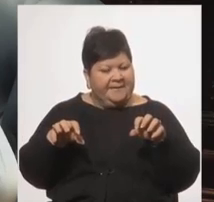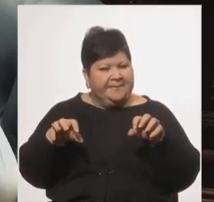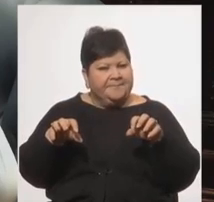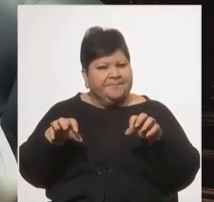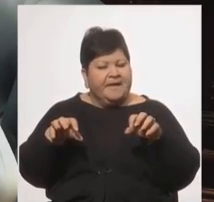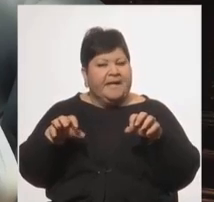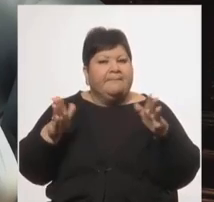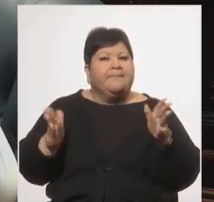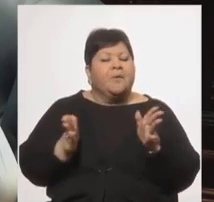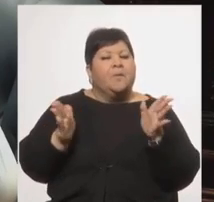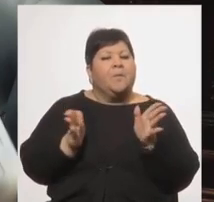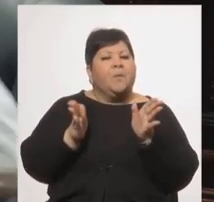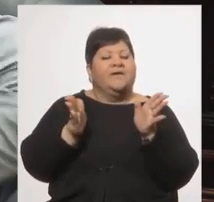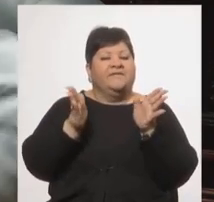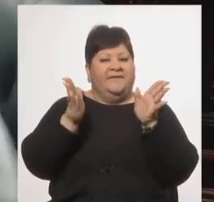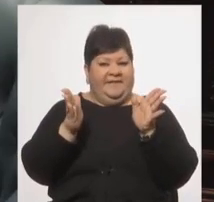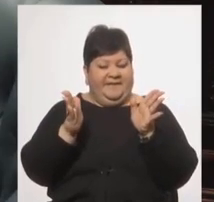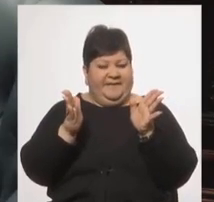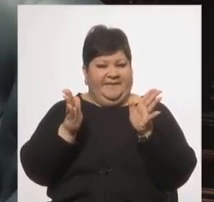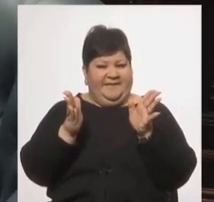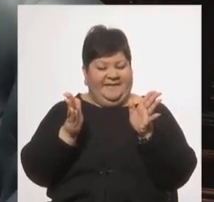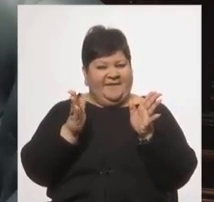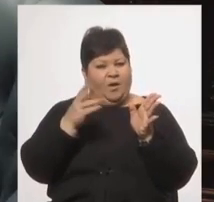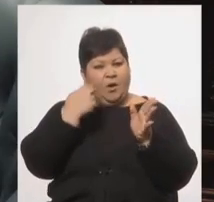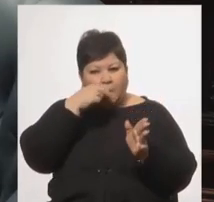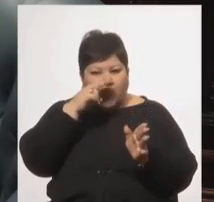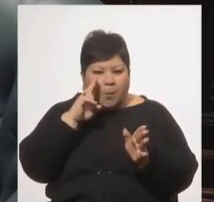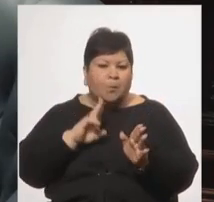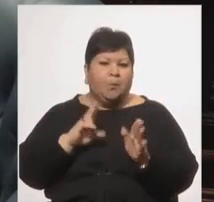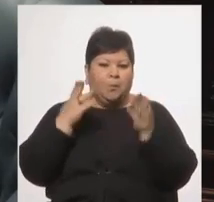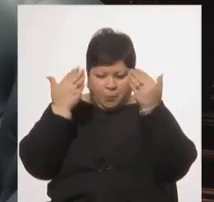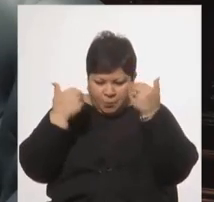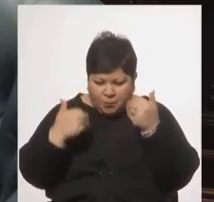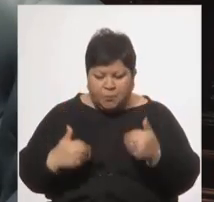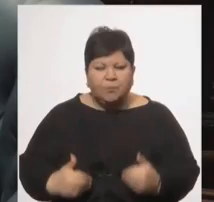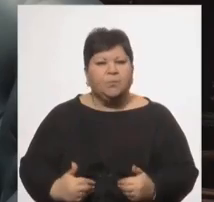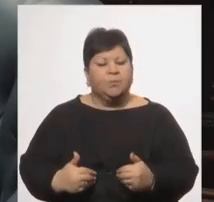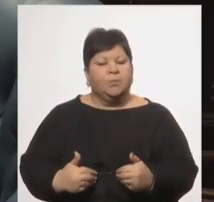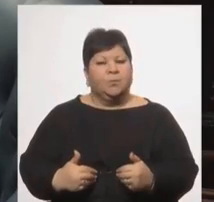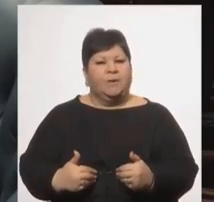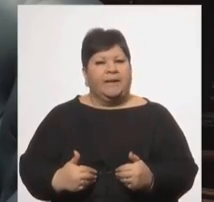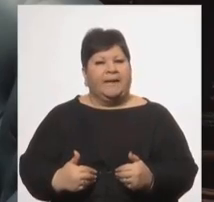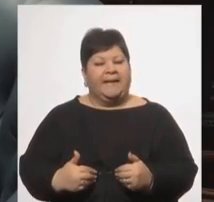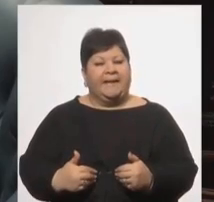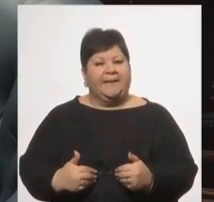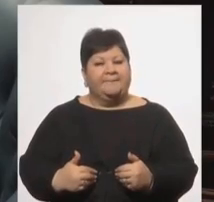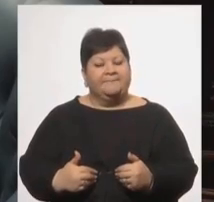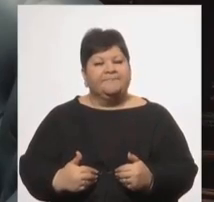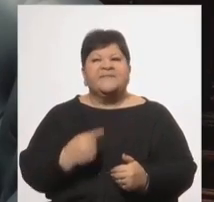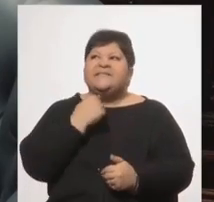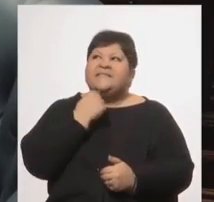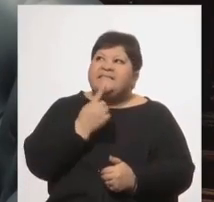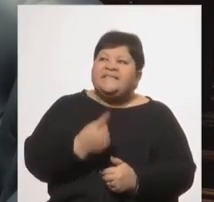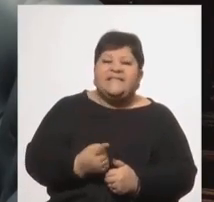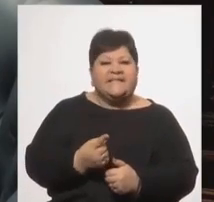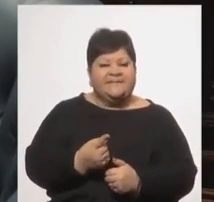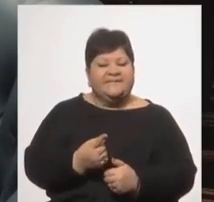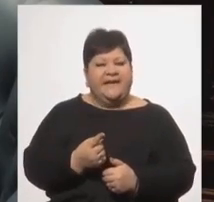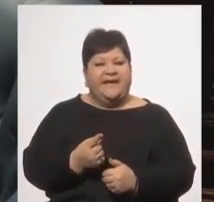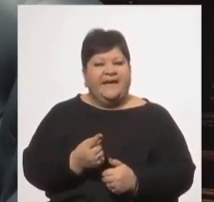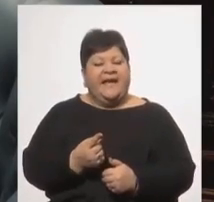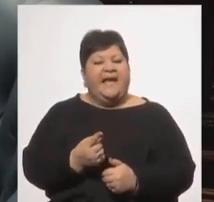que promueven un tipo de conducta que es la que es funcional al tipo de circulación de